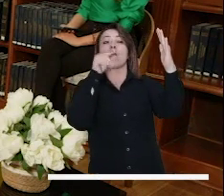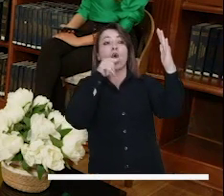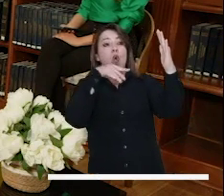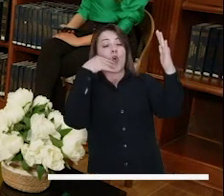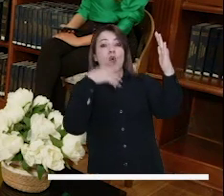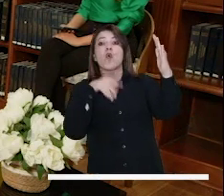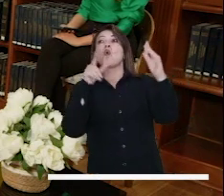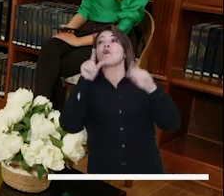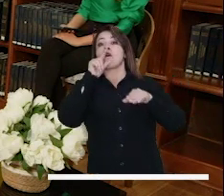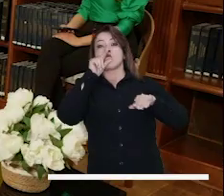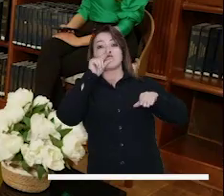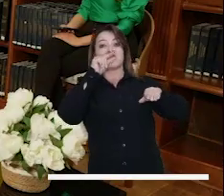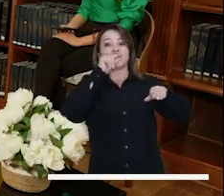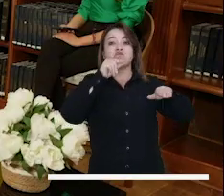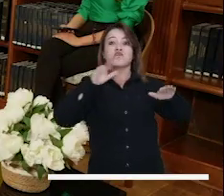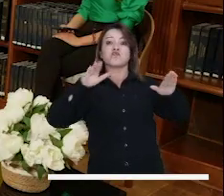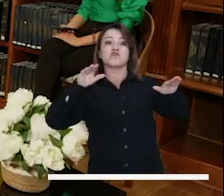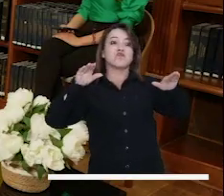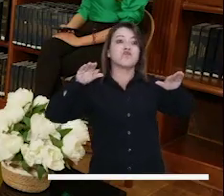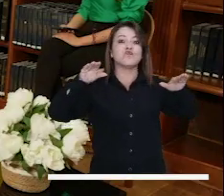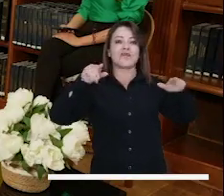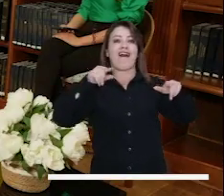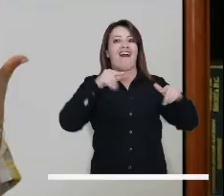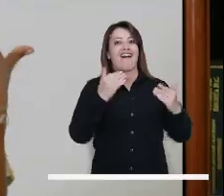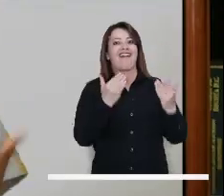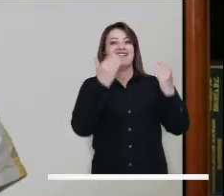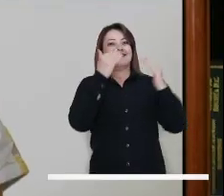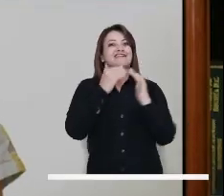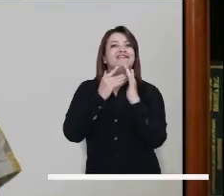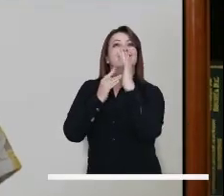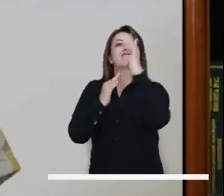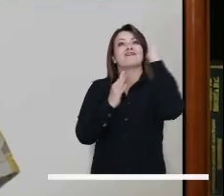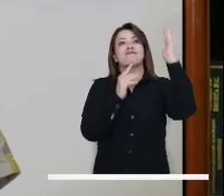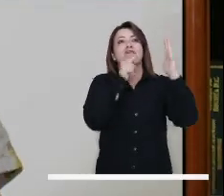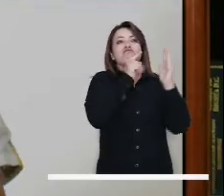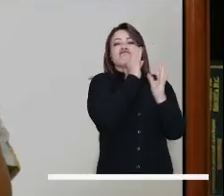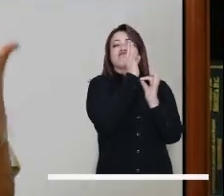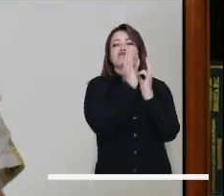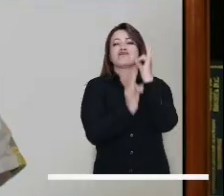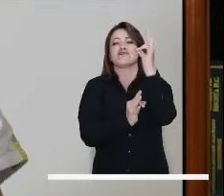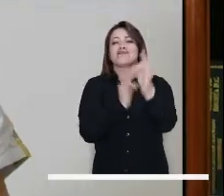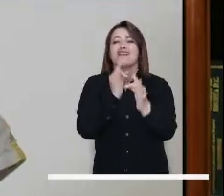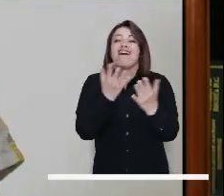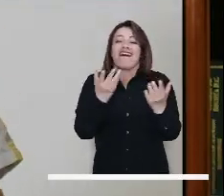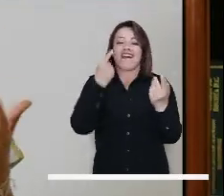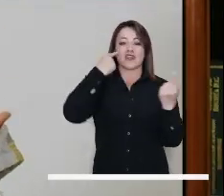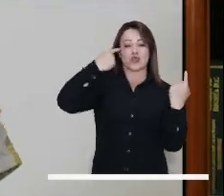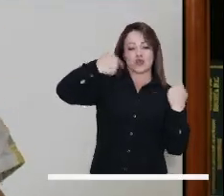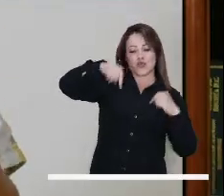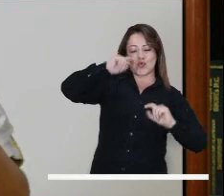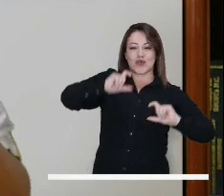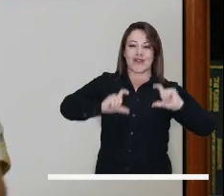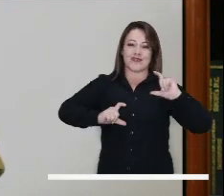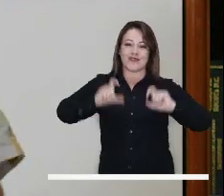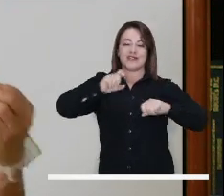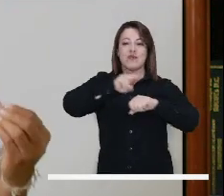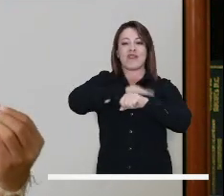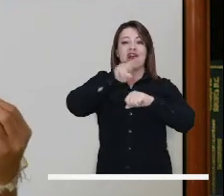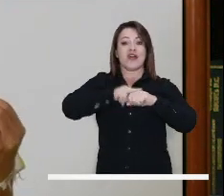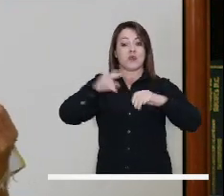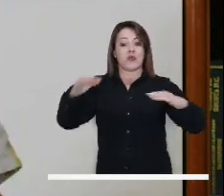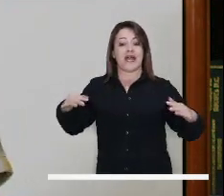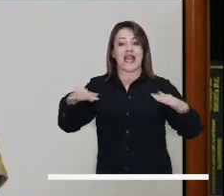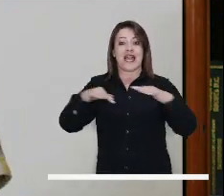para nuestras aves, para los polinizadores. Esto, por supuesto, para desarrollar el turismo y la naturaleza, pero